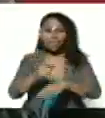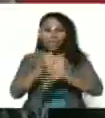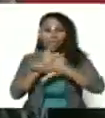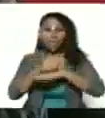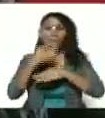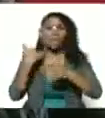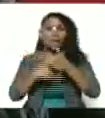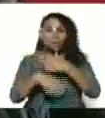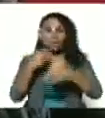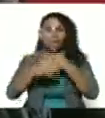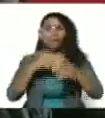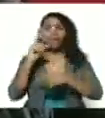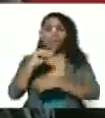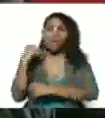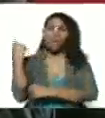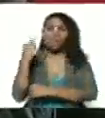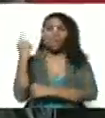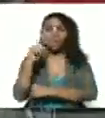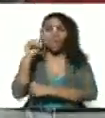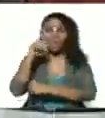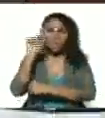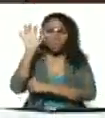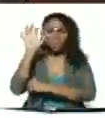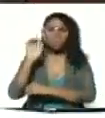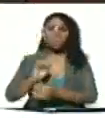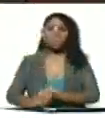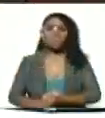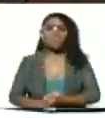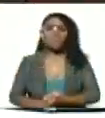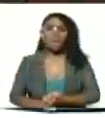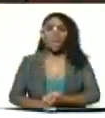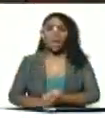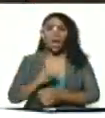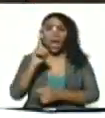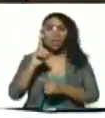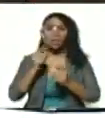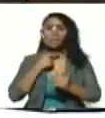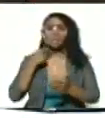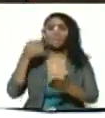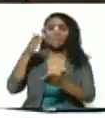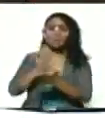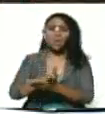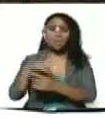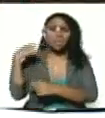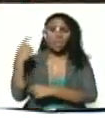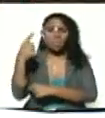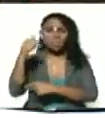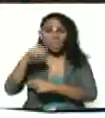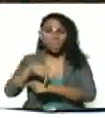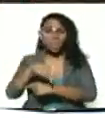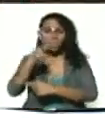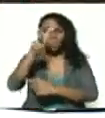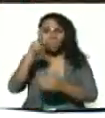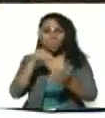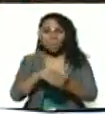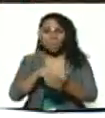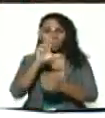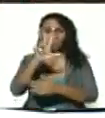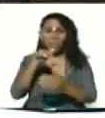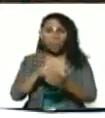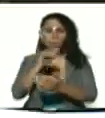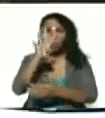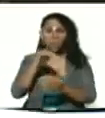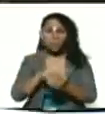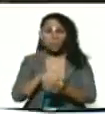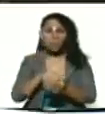vamos a hacerla con las ambulancias del país hay un cementerio de ambulancias dos mil tres mil cuatro